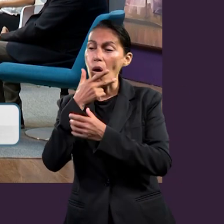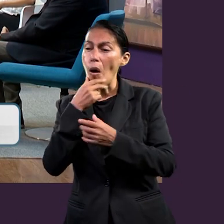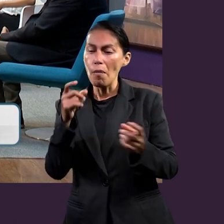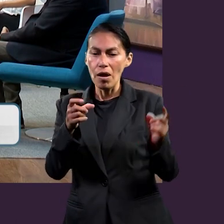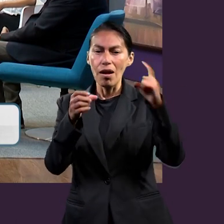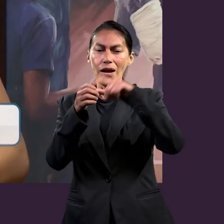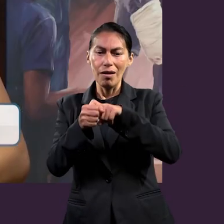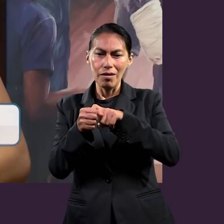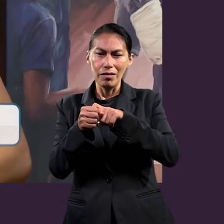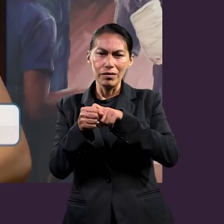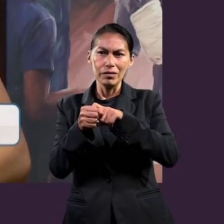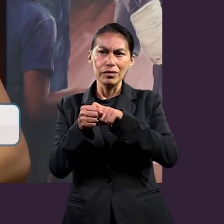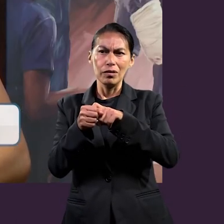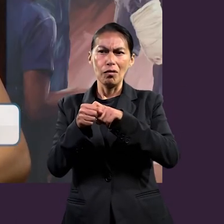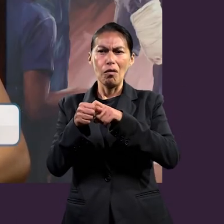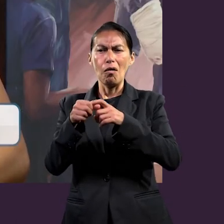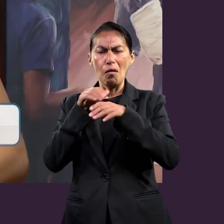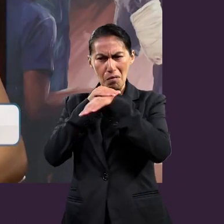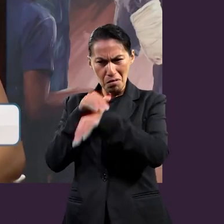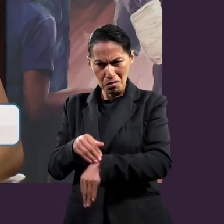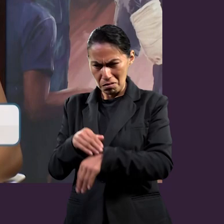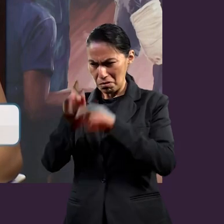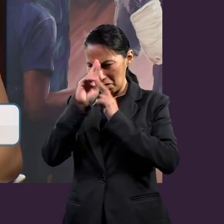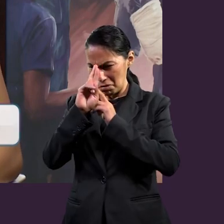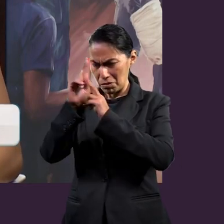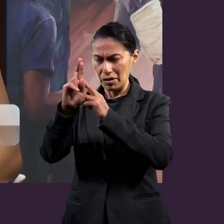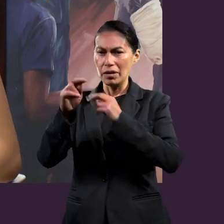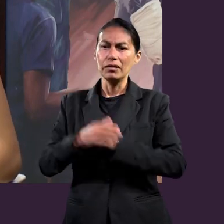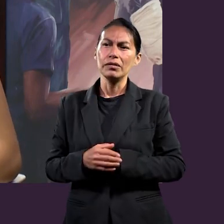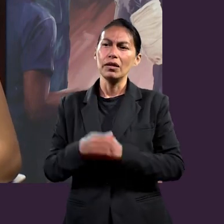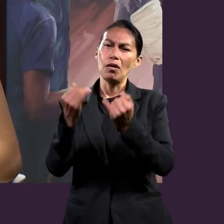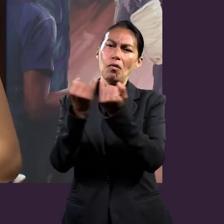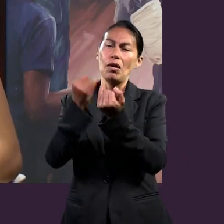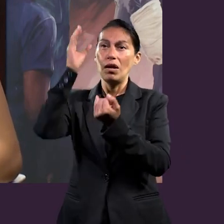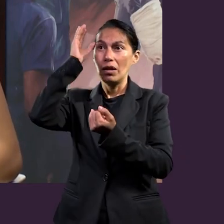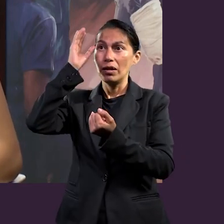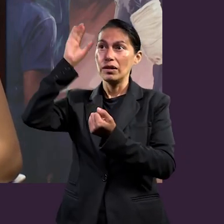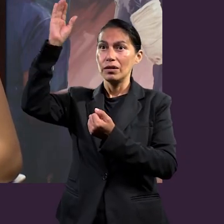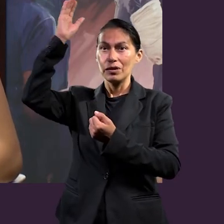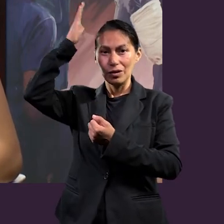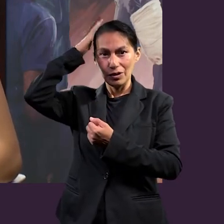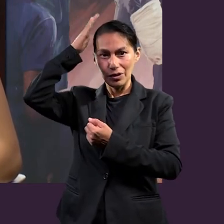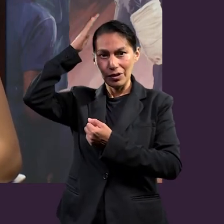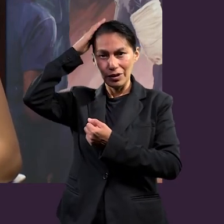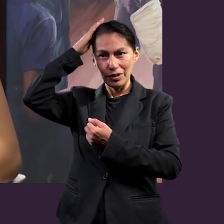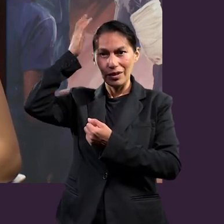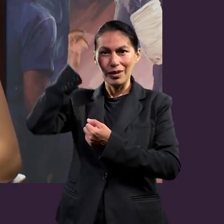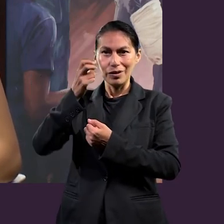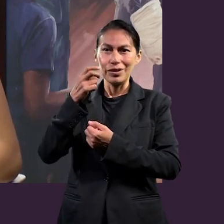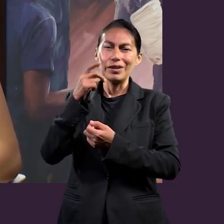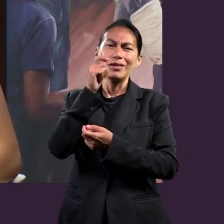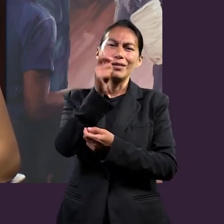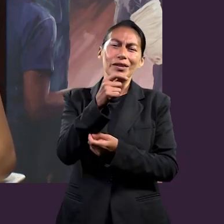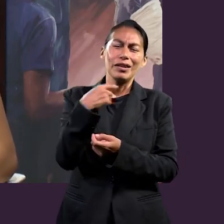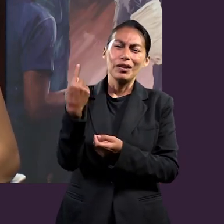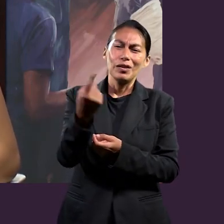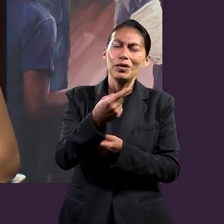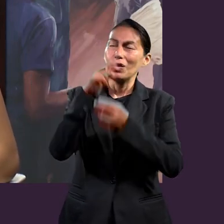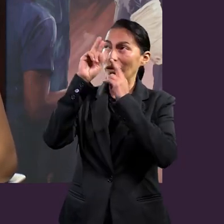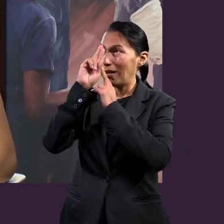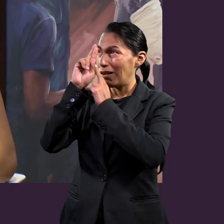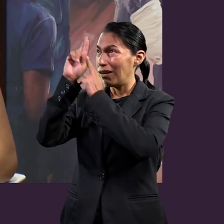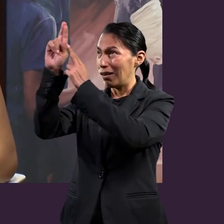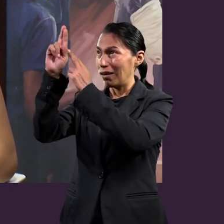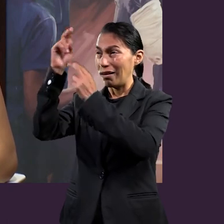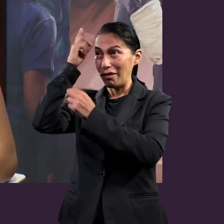como el Señor. Y esto hace señalando que Cristo es la cabeza de la iglesia. Llevando ahora a una analogía